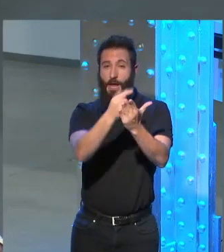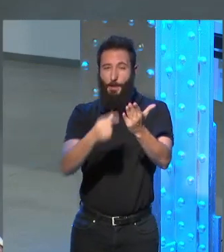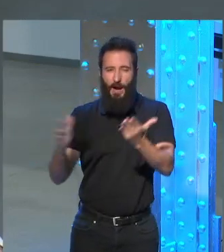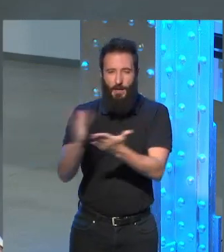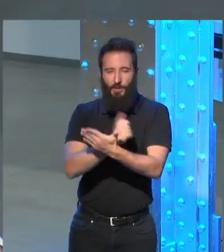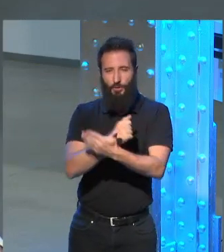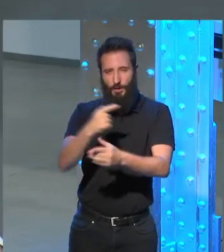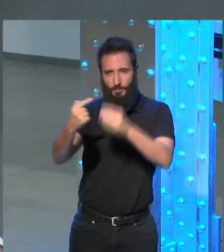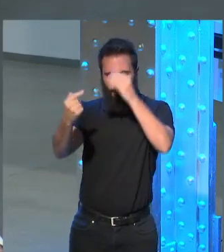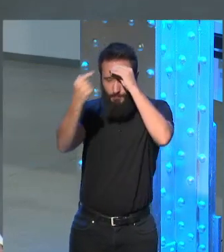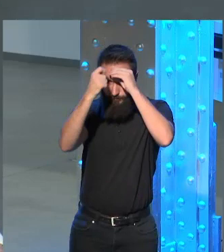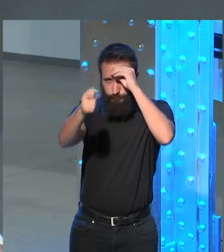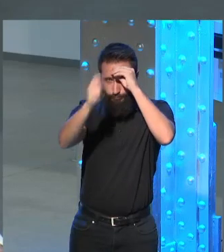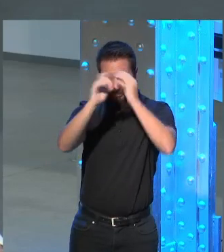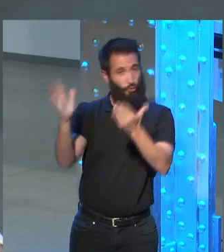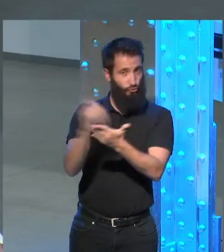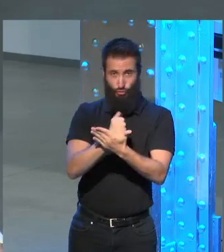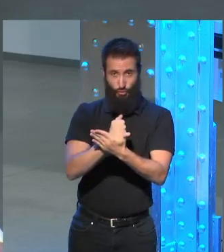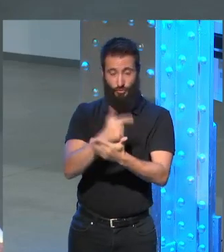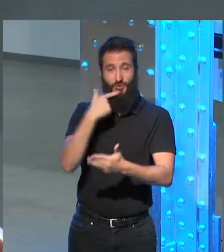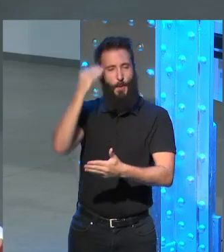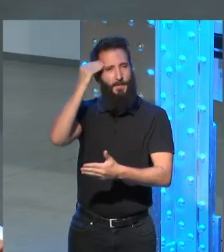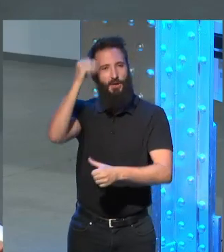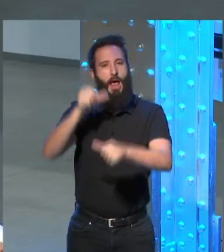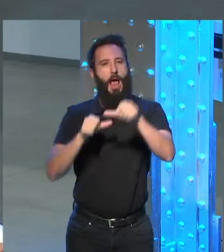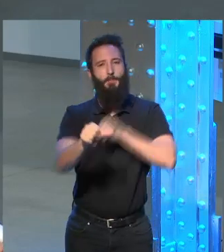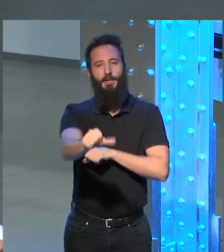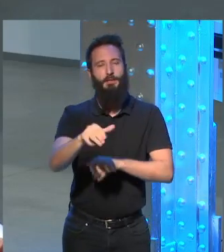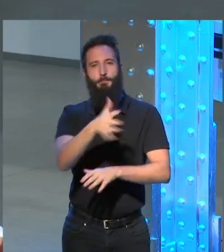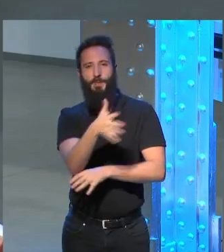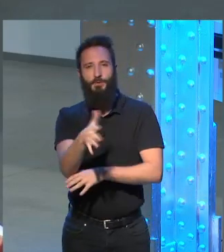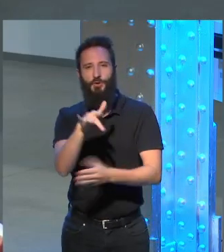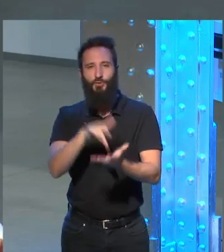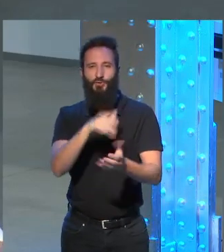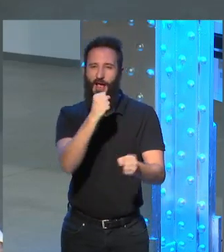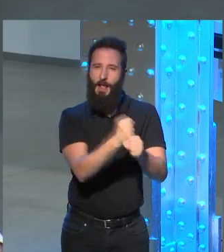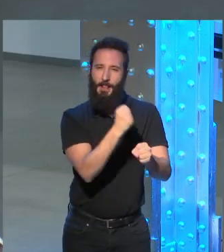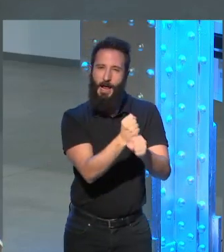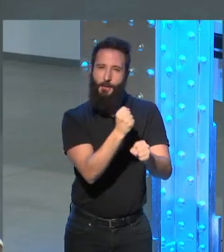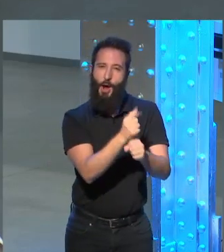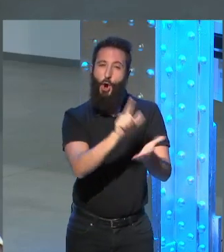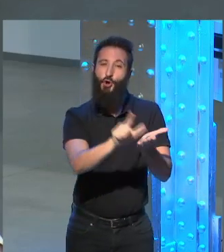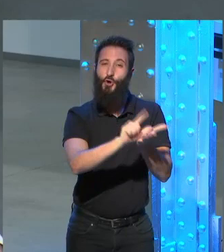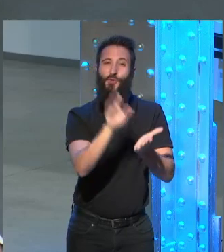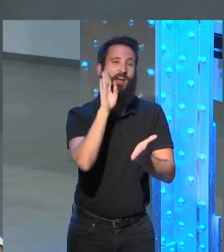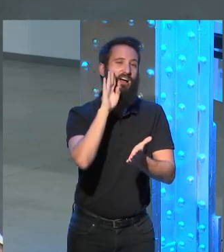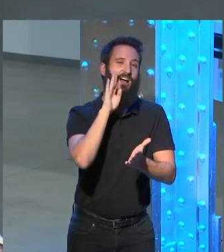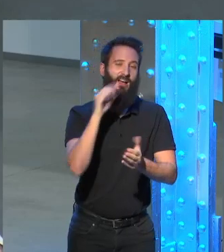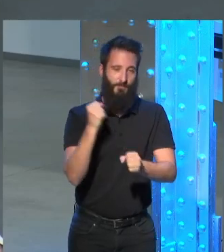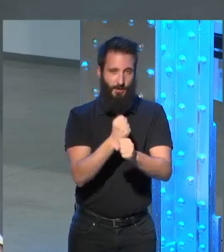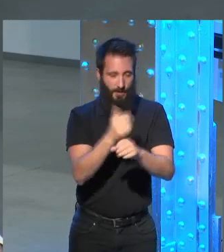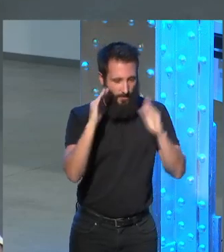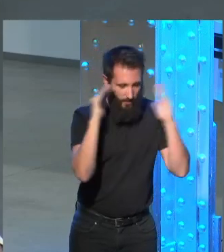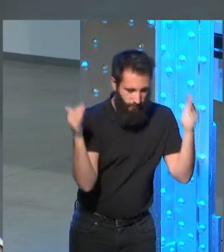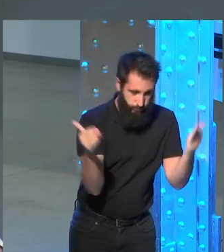cabeza y yo creo que a partir de ese momento comencé sin darme cuenta a trabajar en esa novela me había llevado